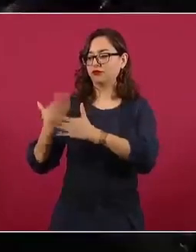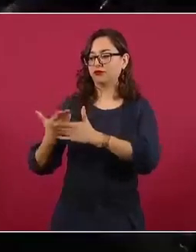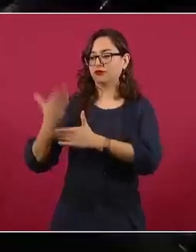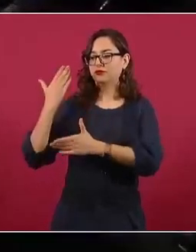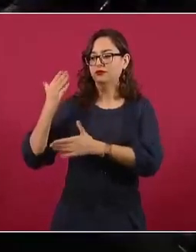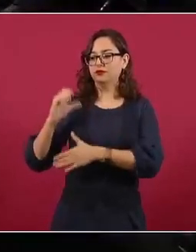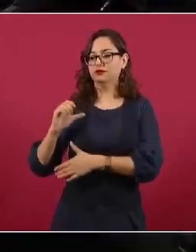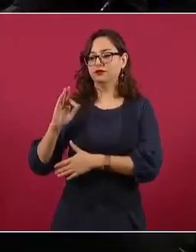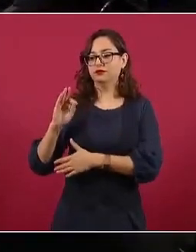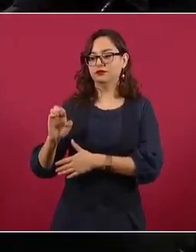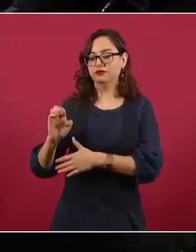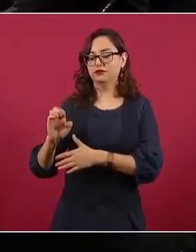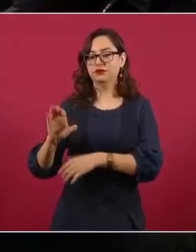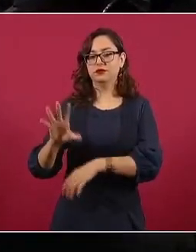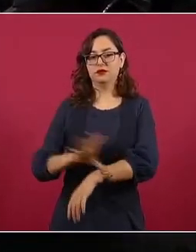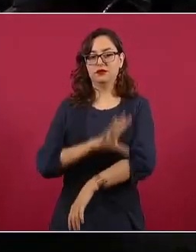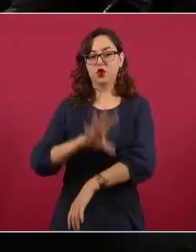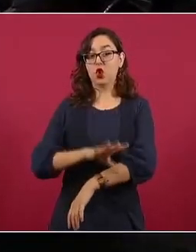el país,